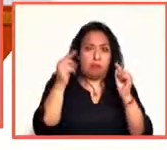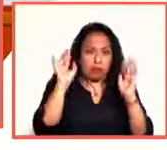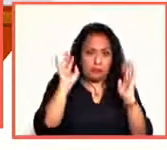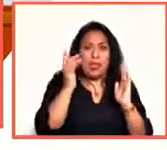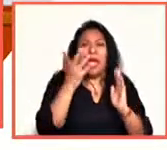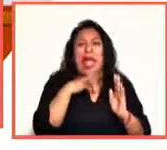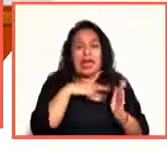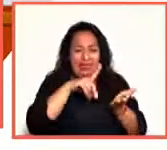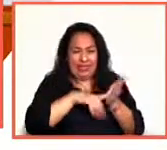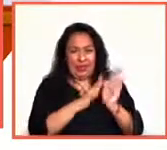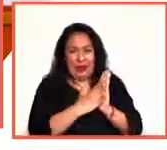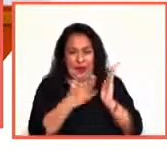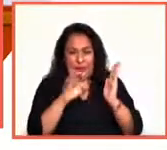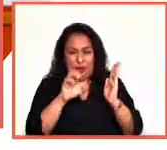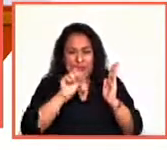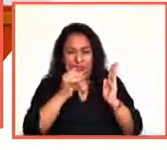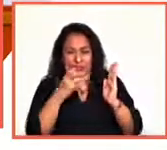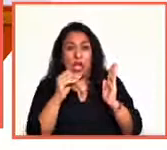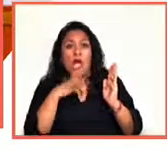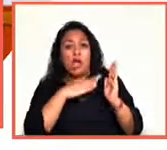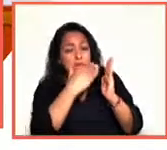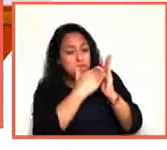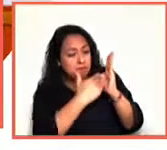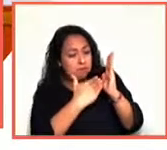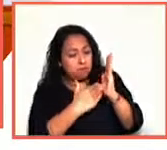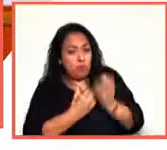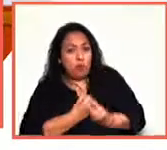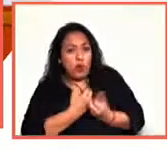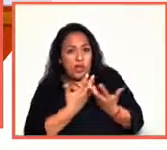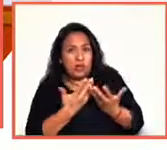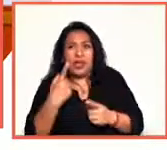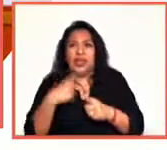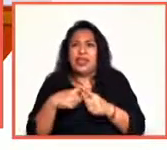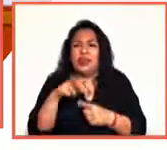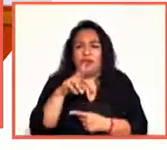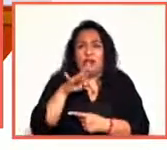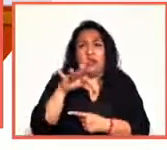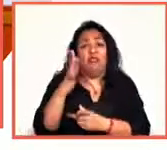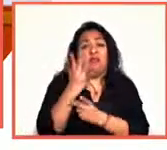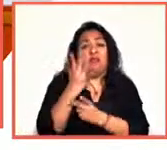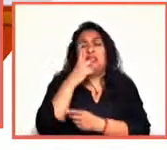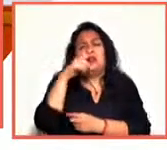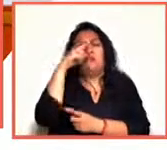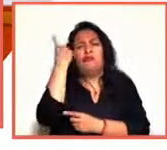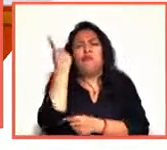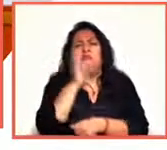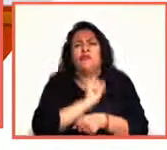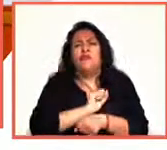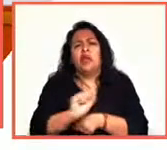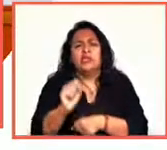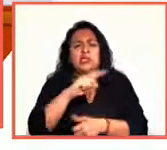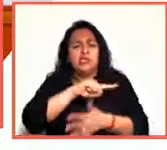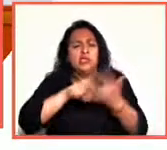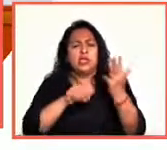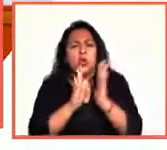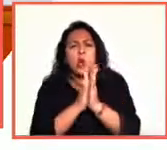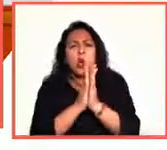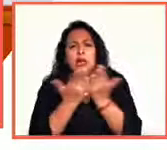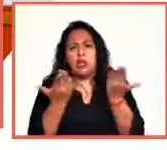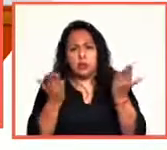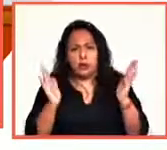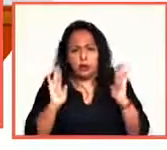libro, te refieres al canon poético del académico Stephen Rekord. Dices que es muy sencillo, que consta de cinco libros. En fin, aquí,